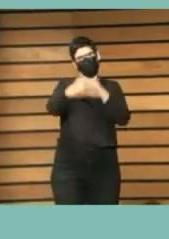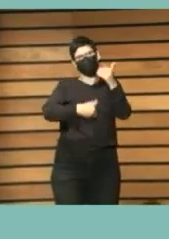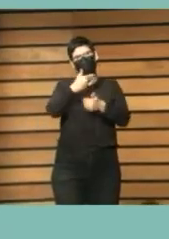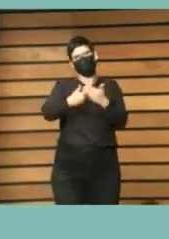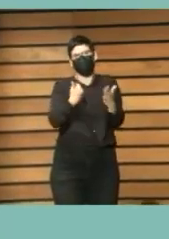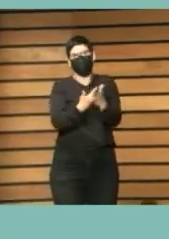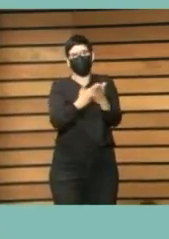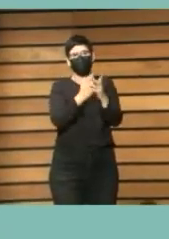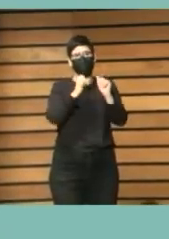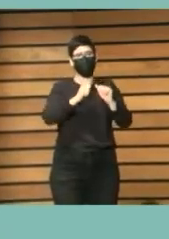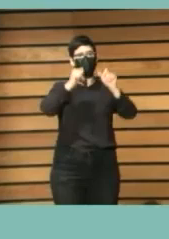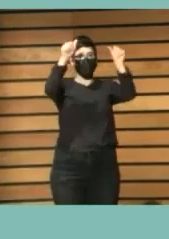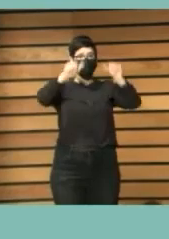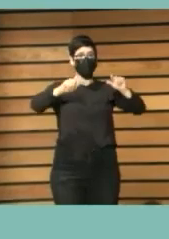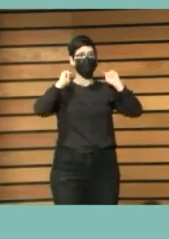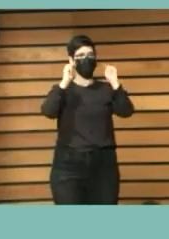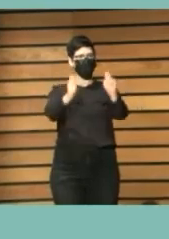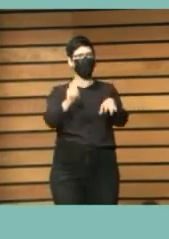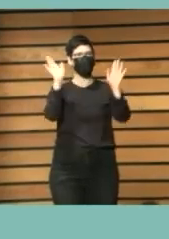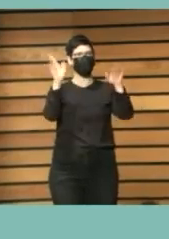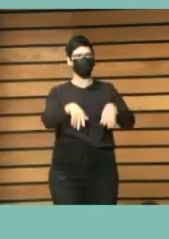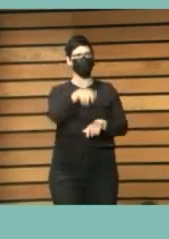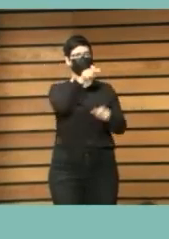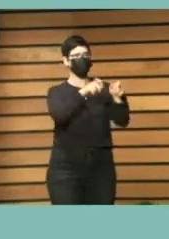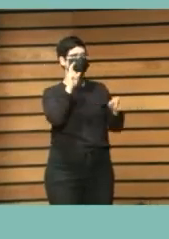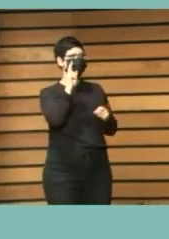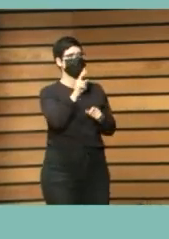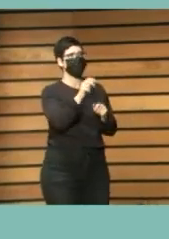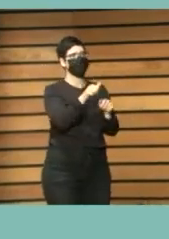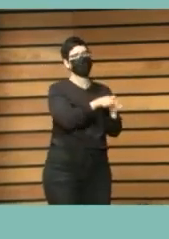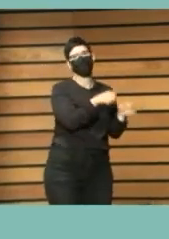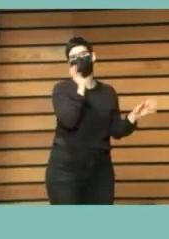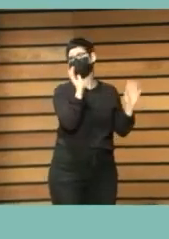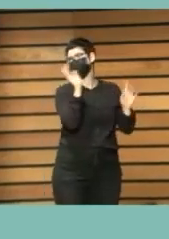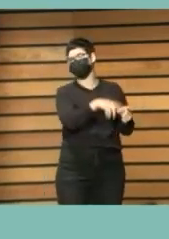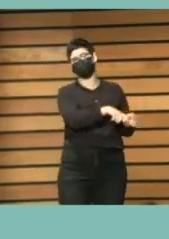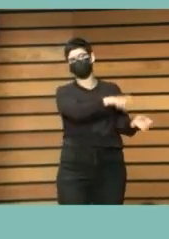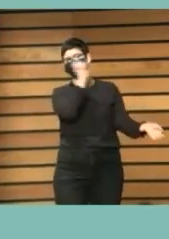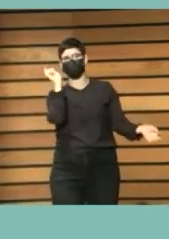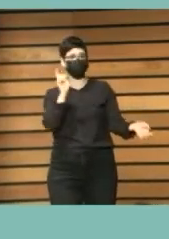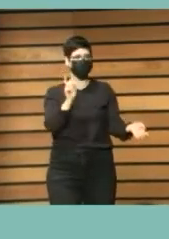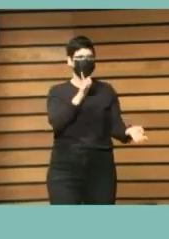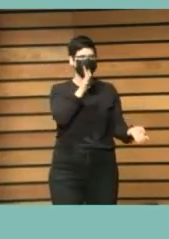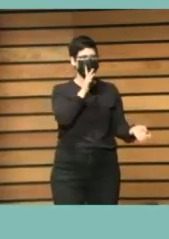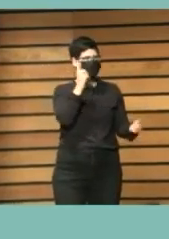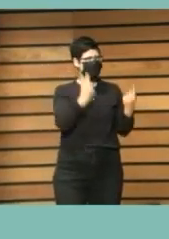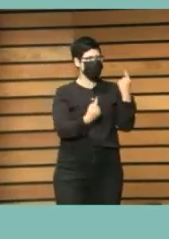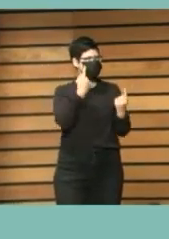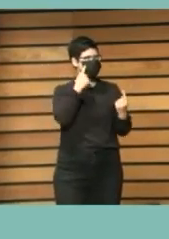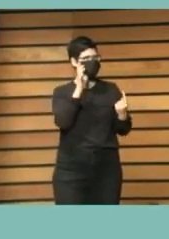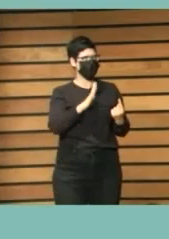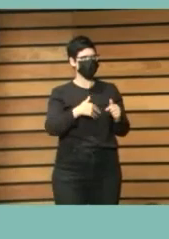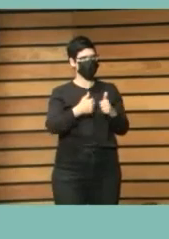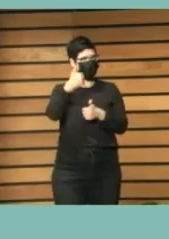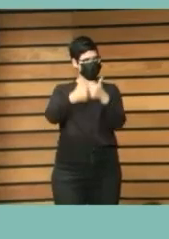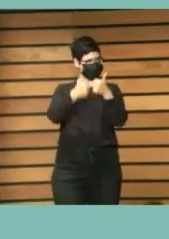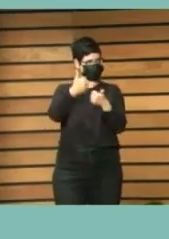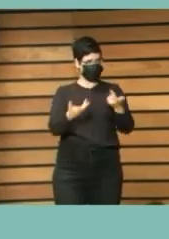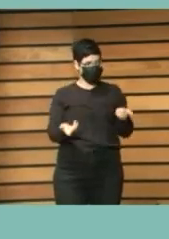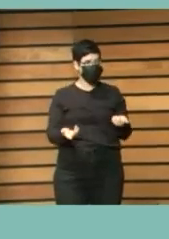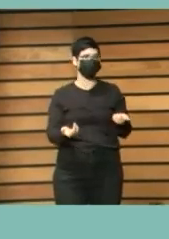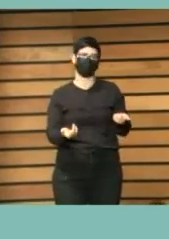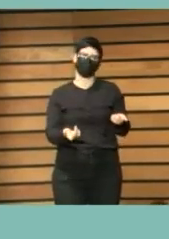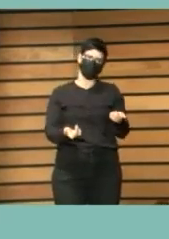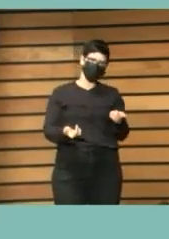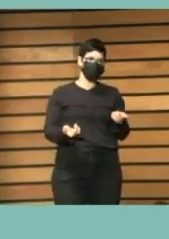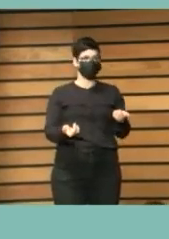echan para atrás a las personas a veces porque sienten que están en un proceso como de ser examinadas y en este caso